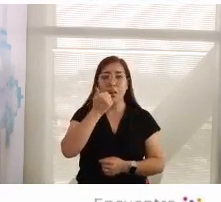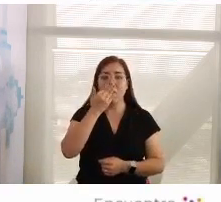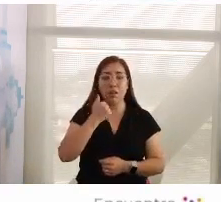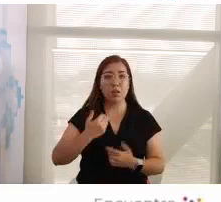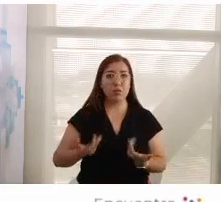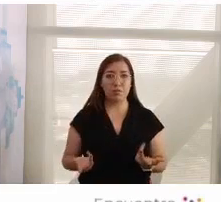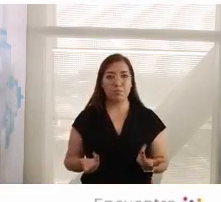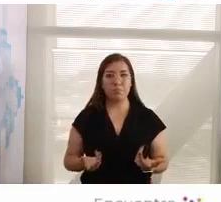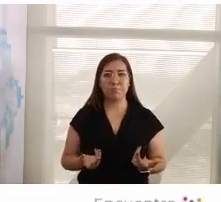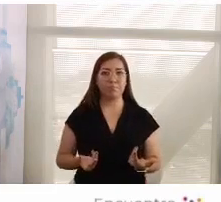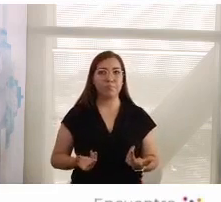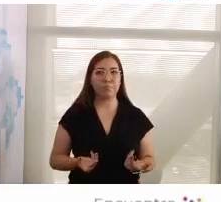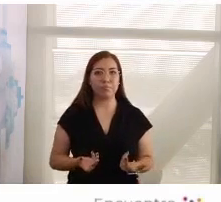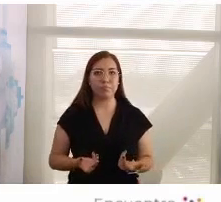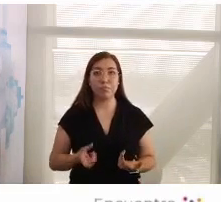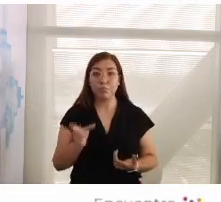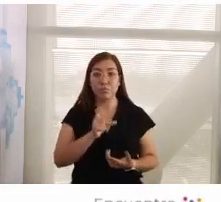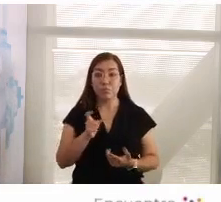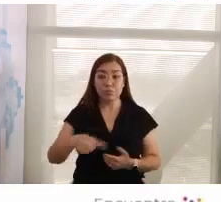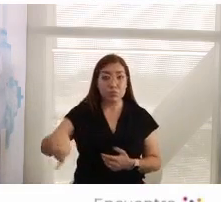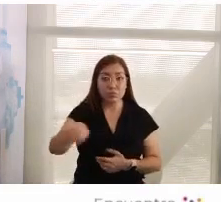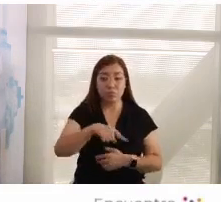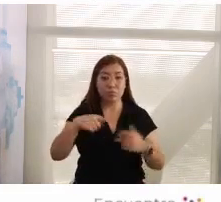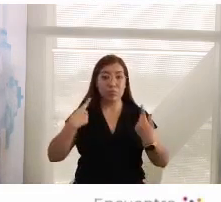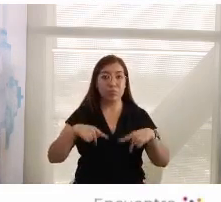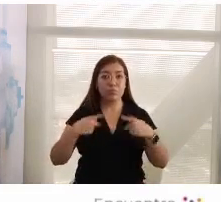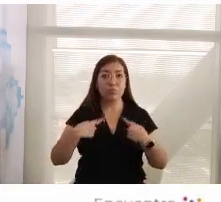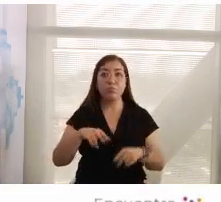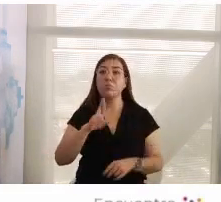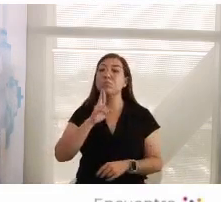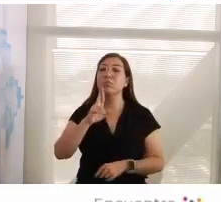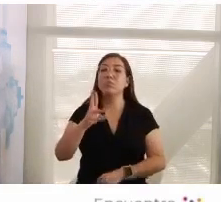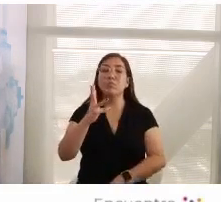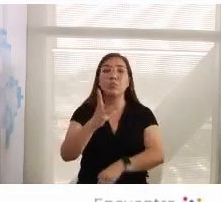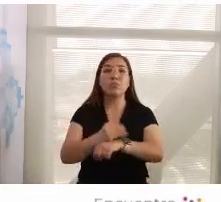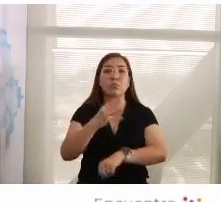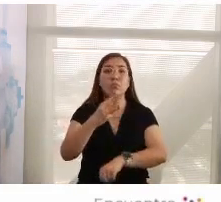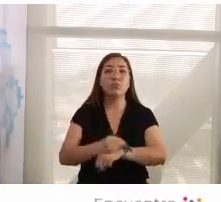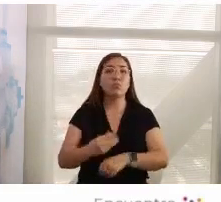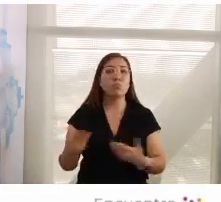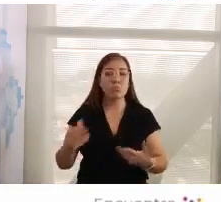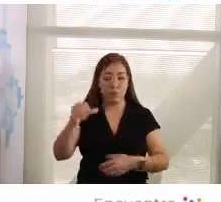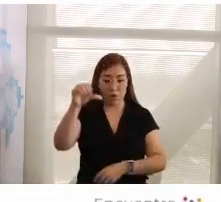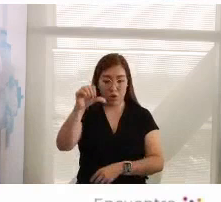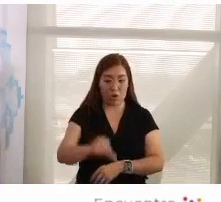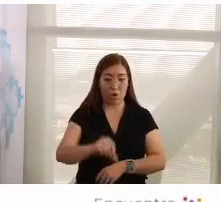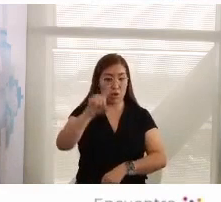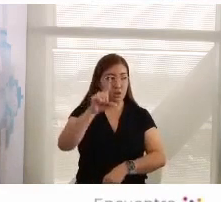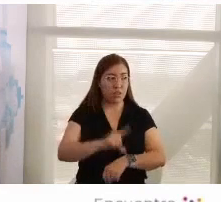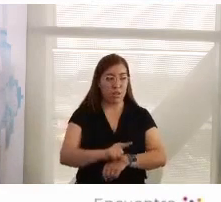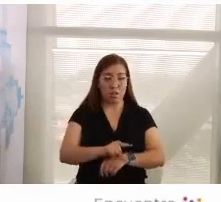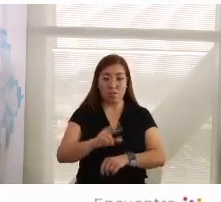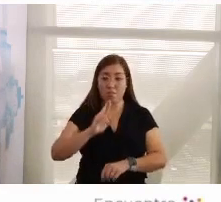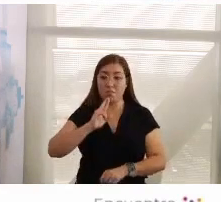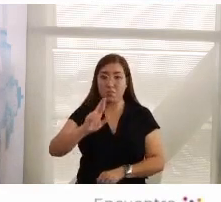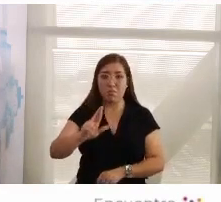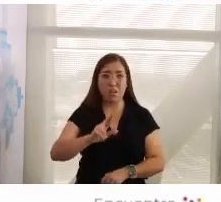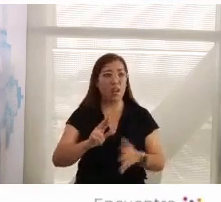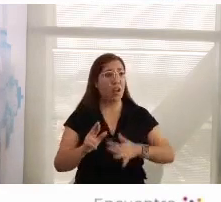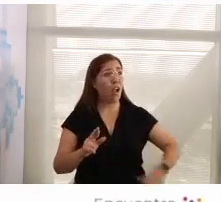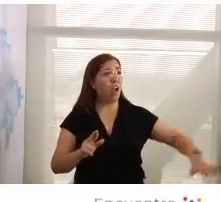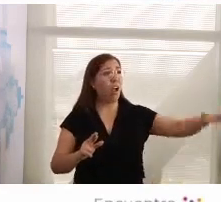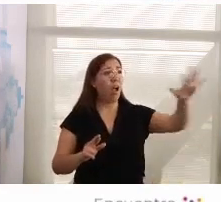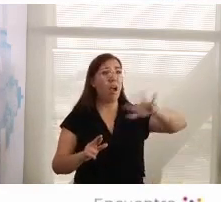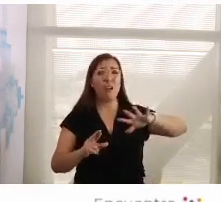esa posibilidad de tener, de resolver, como dicen en Cuba, el día de hoy, todo lo demás no importa.